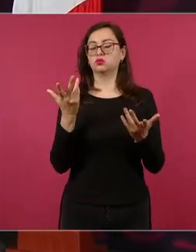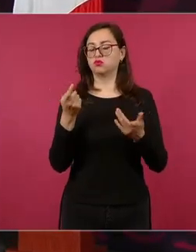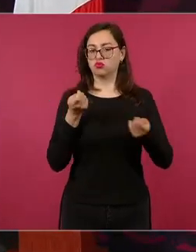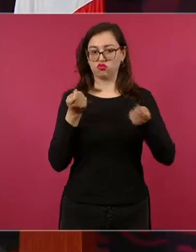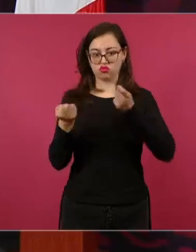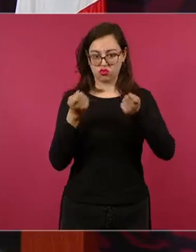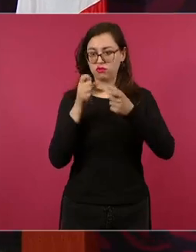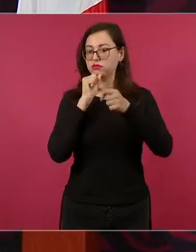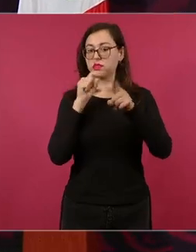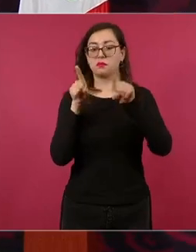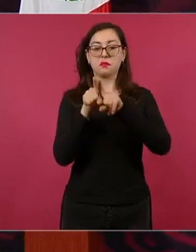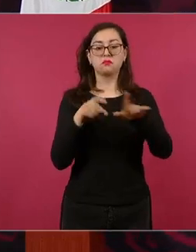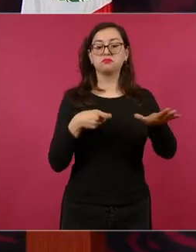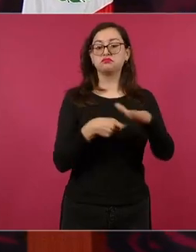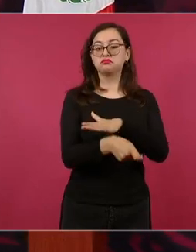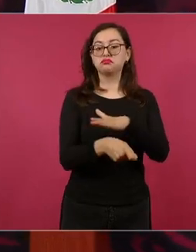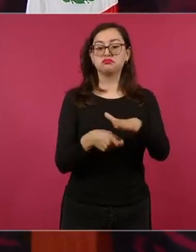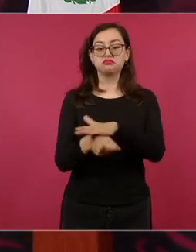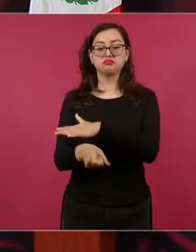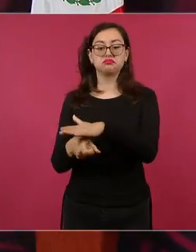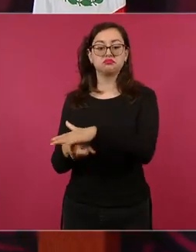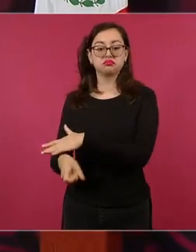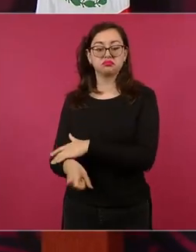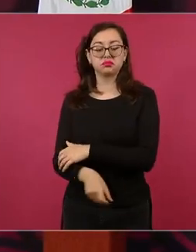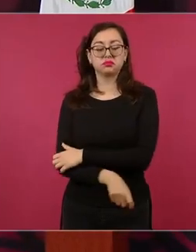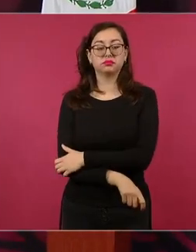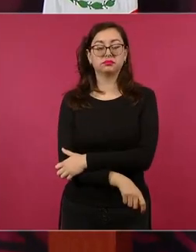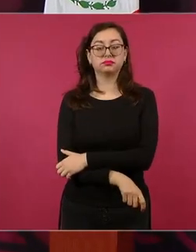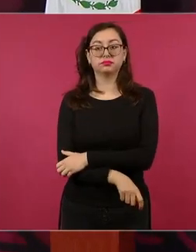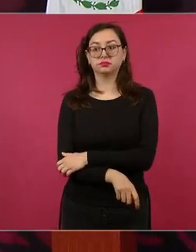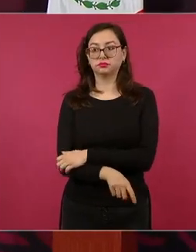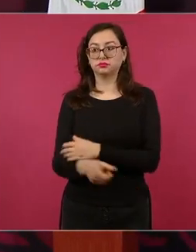donde podía surgir la crítica